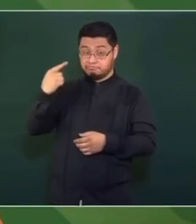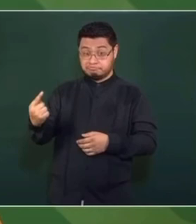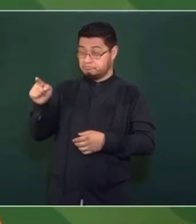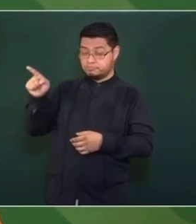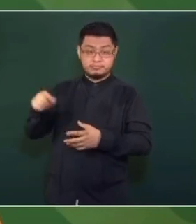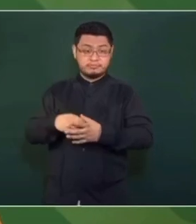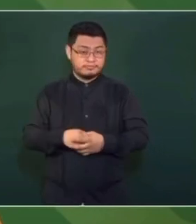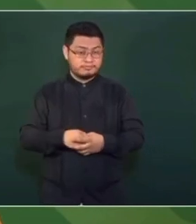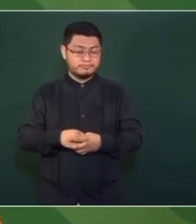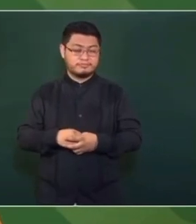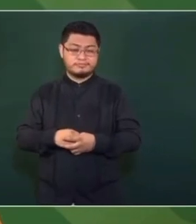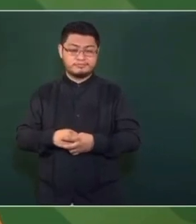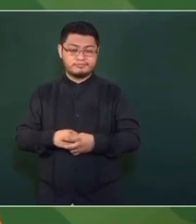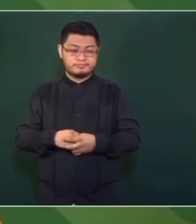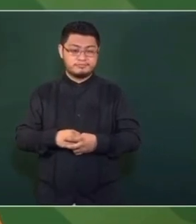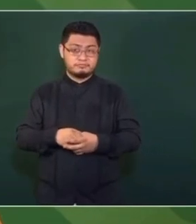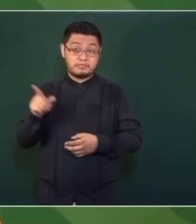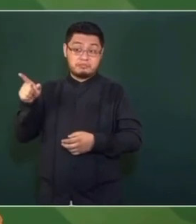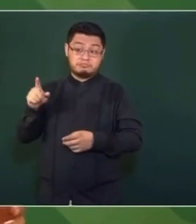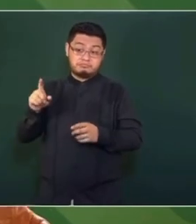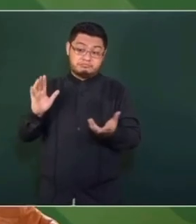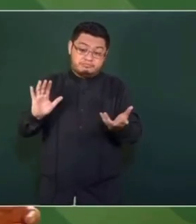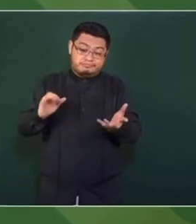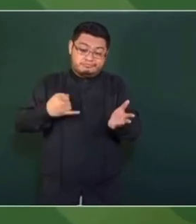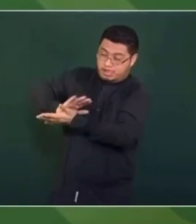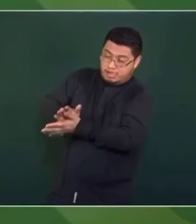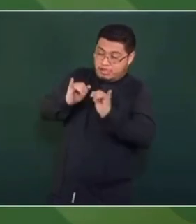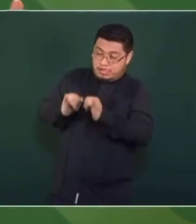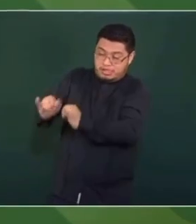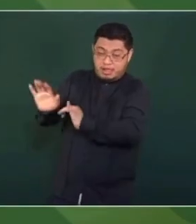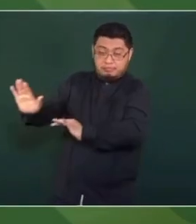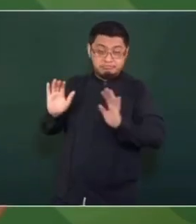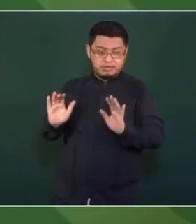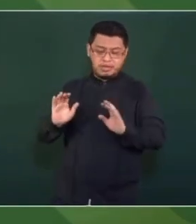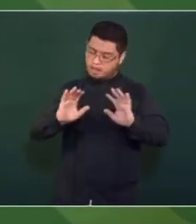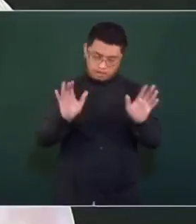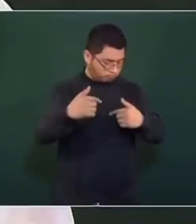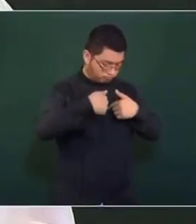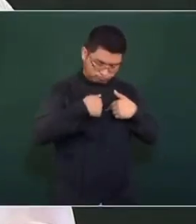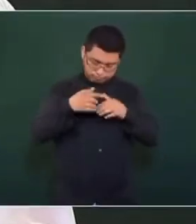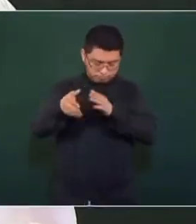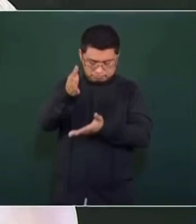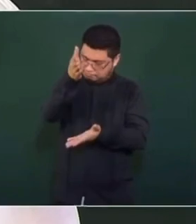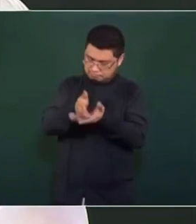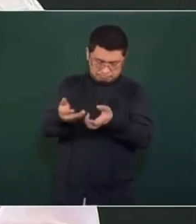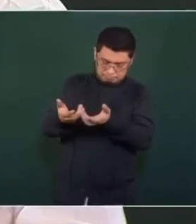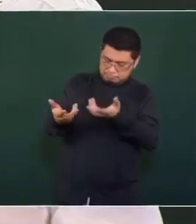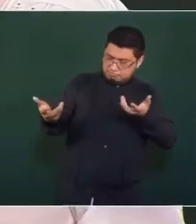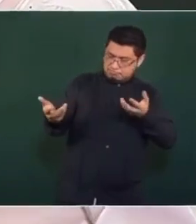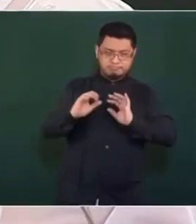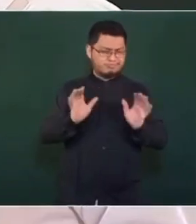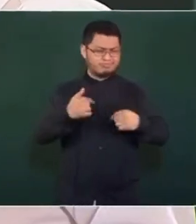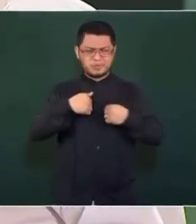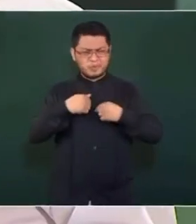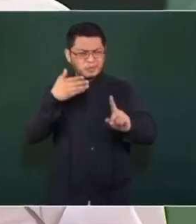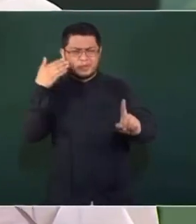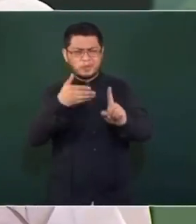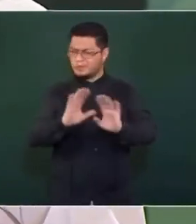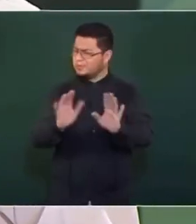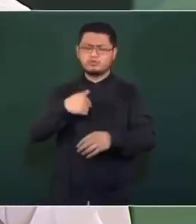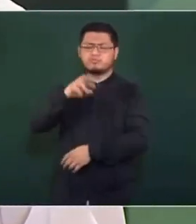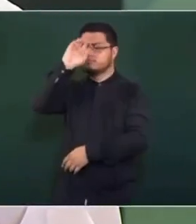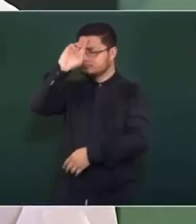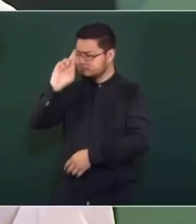se intenta afectar la autonomía de la UNAM. No puedo yo hacer ninguna propuesta, además, no ese es el propósito. Yo soy